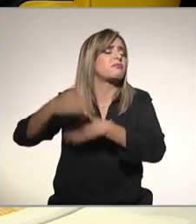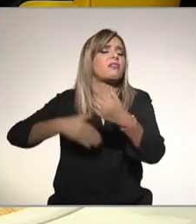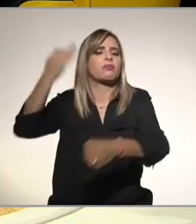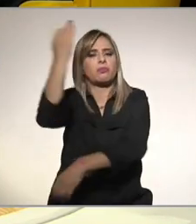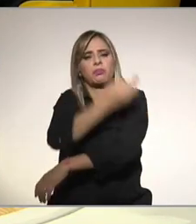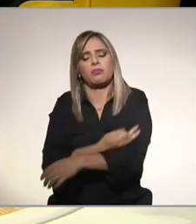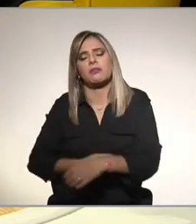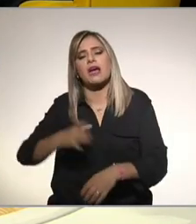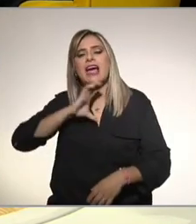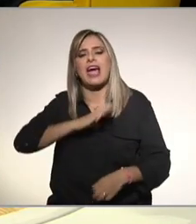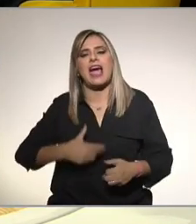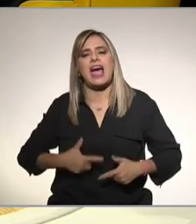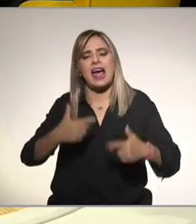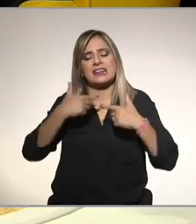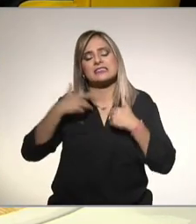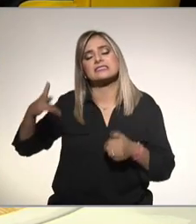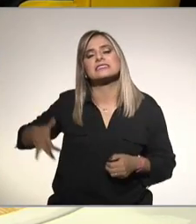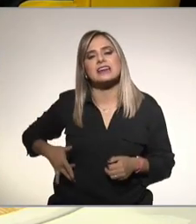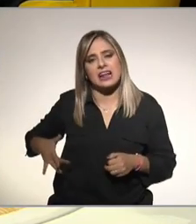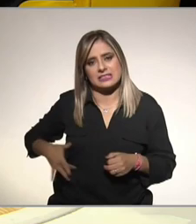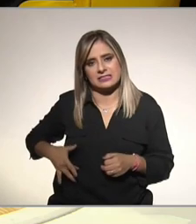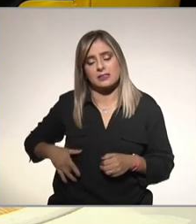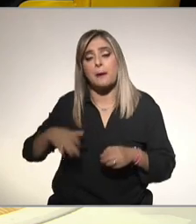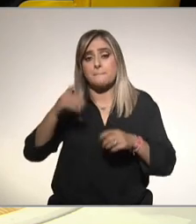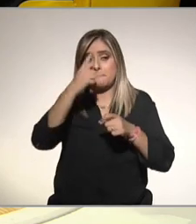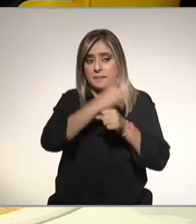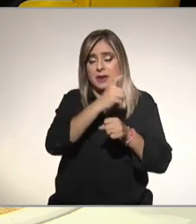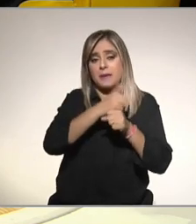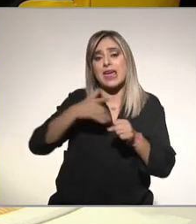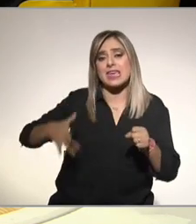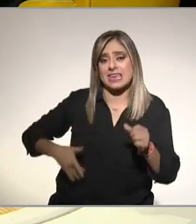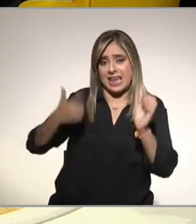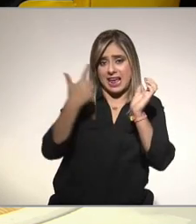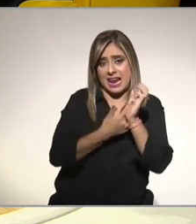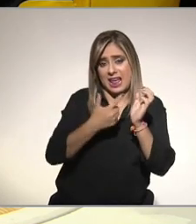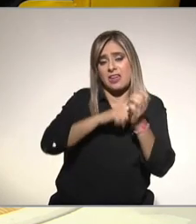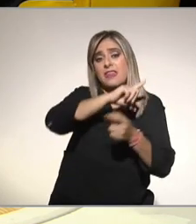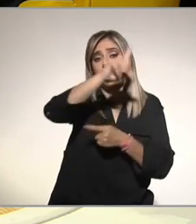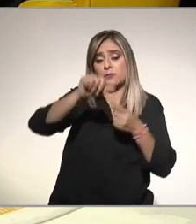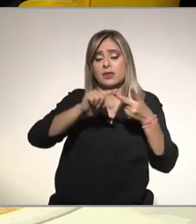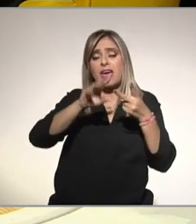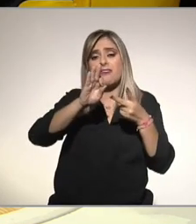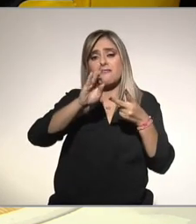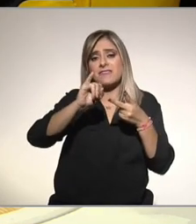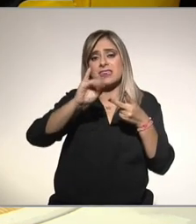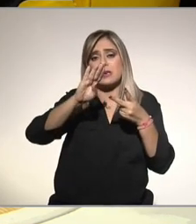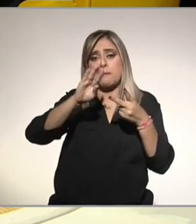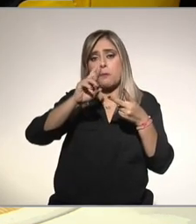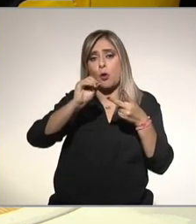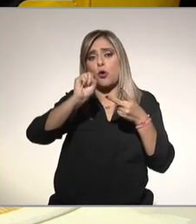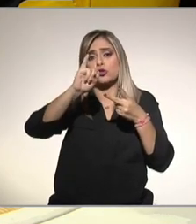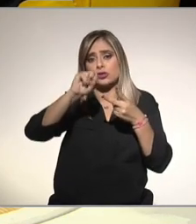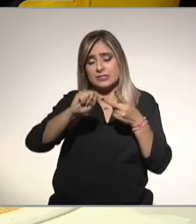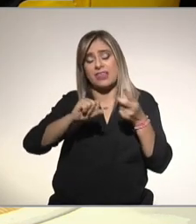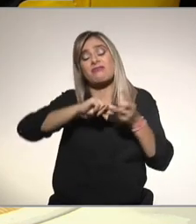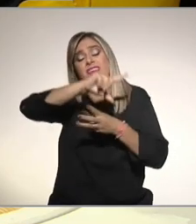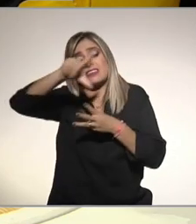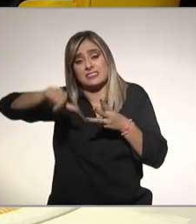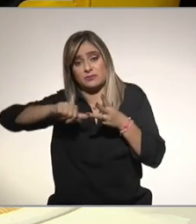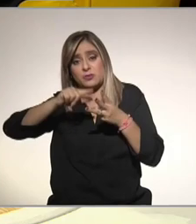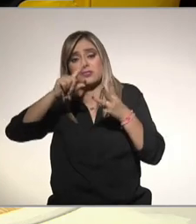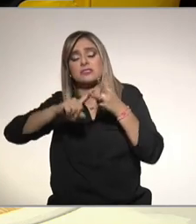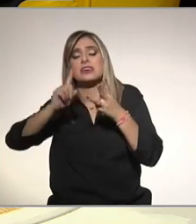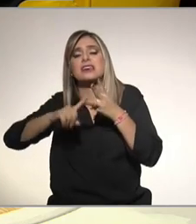fibrosis y esto te puede llevar a cirrosis entonces como lo explico yo a los pacientes en el consultorio imaginen una esponja que la pueden